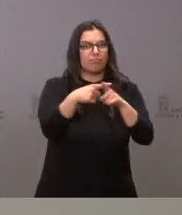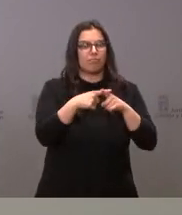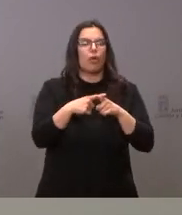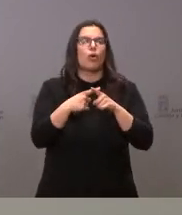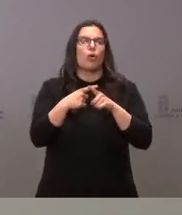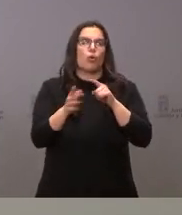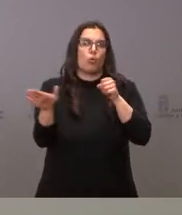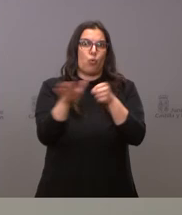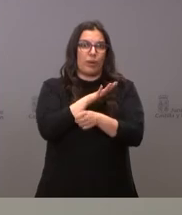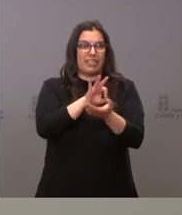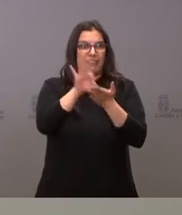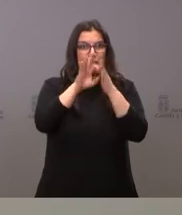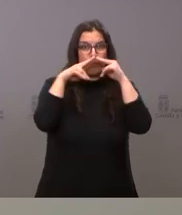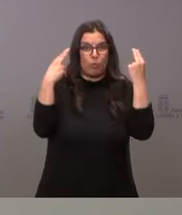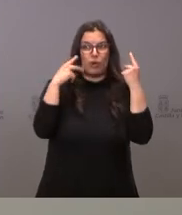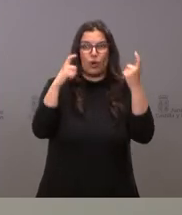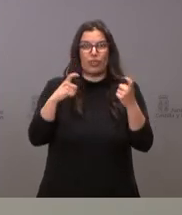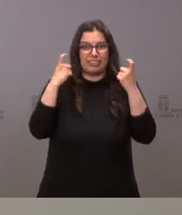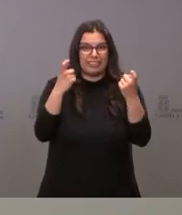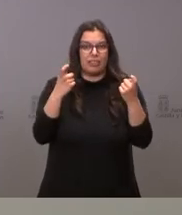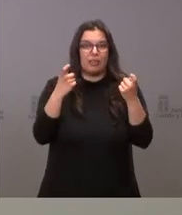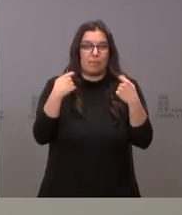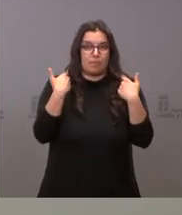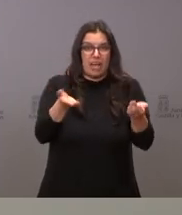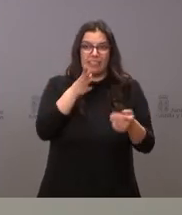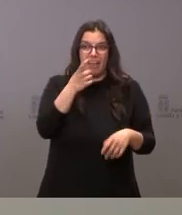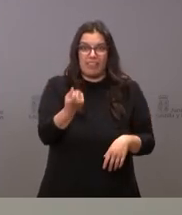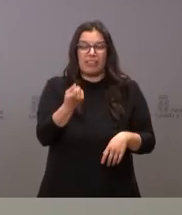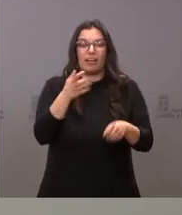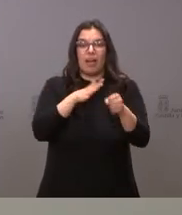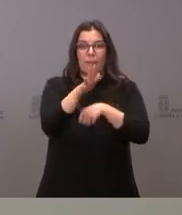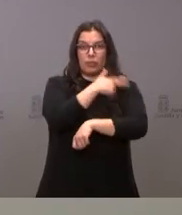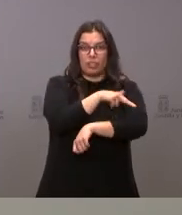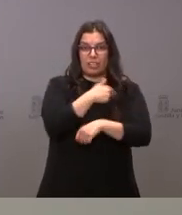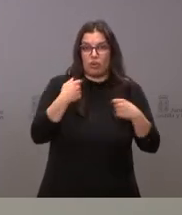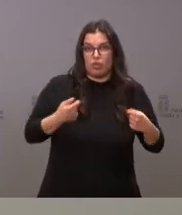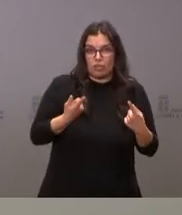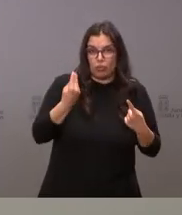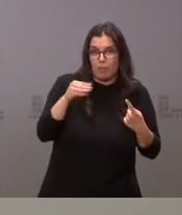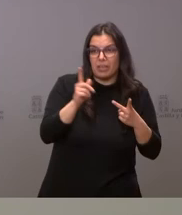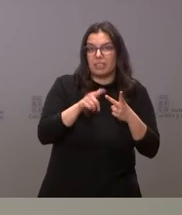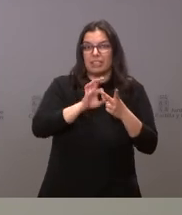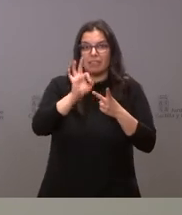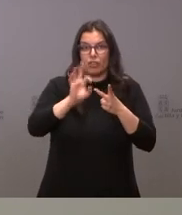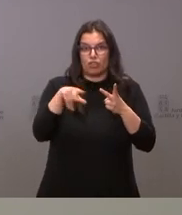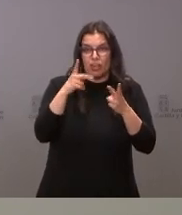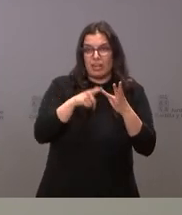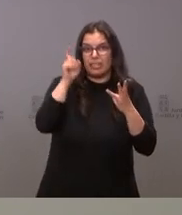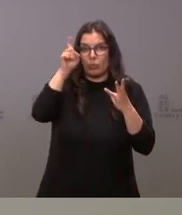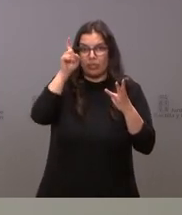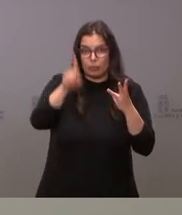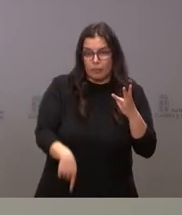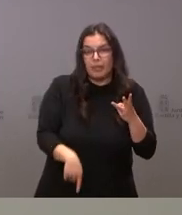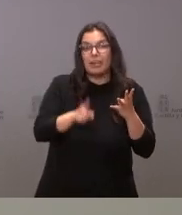costes en los servicios públicos porque creíamos que era necesario porque va haber un coste en el ámbito sanitario en el ámbito de los servicios sociales en el ámbito educativo también